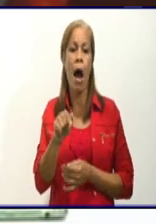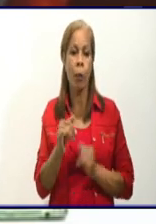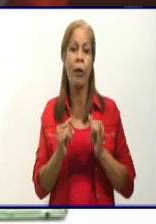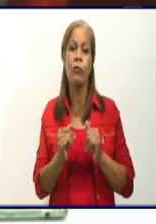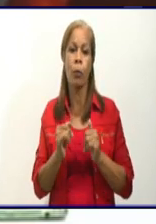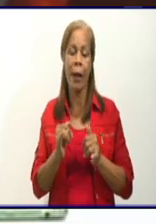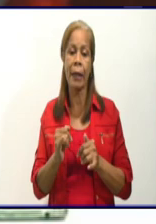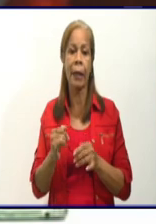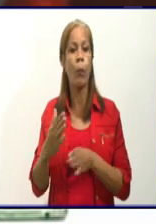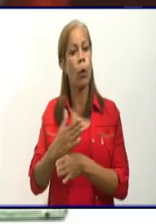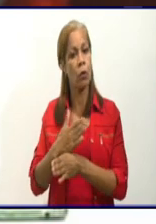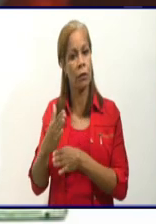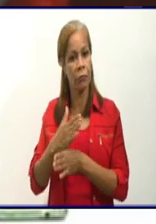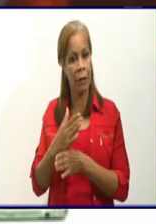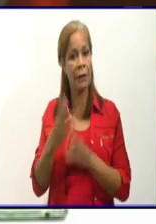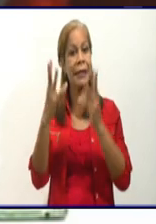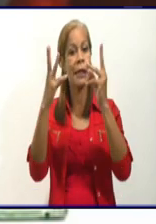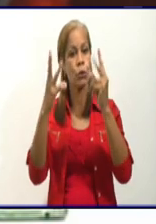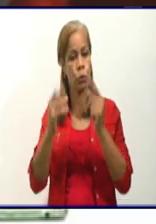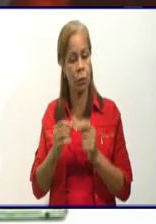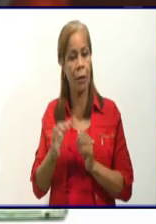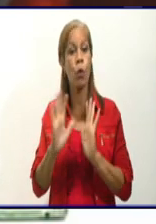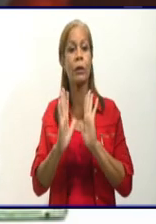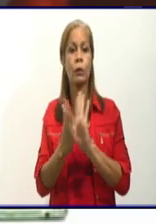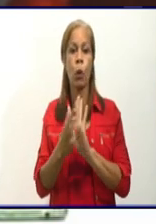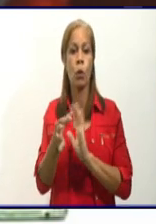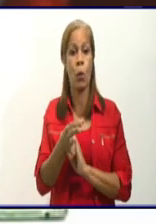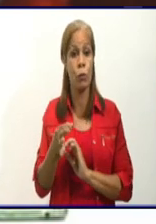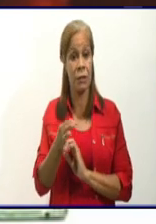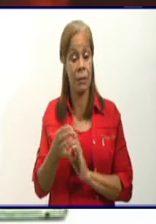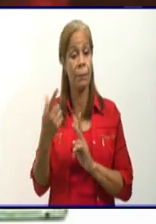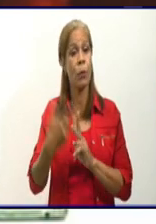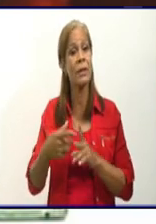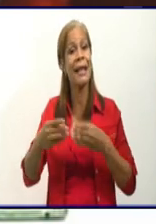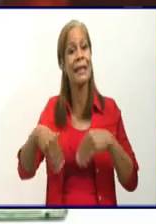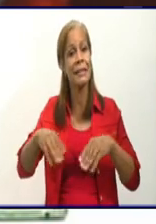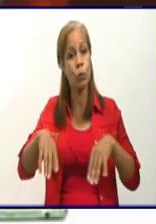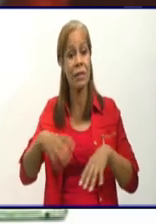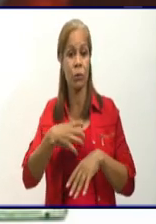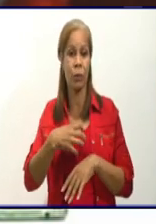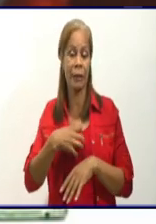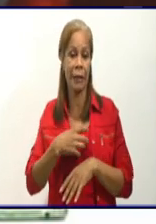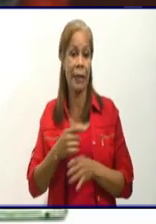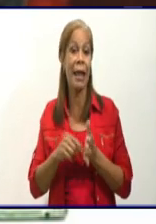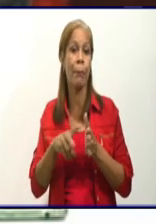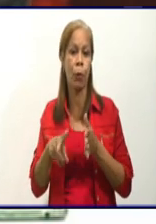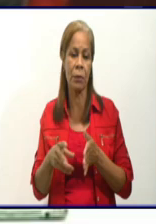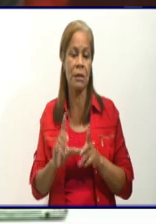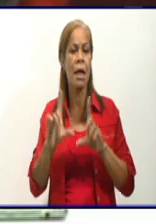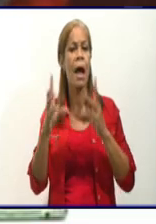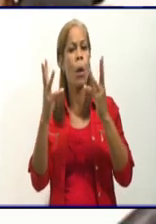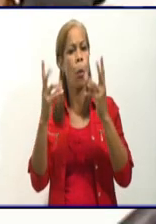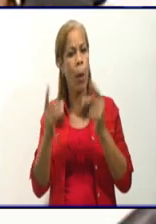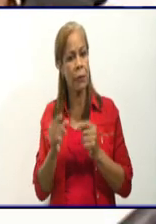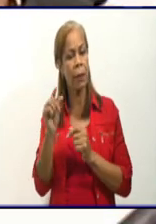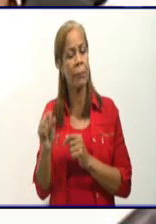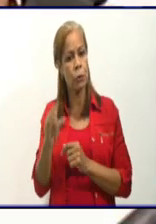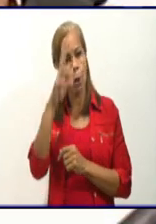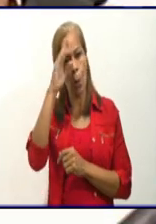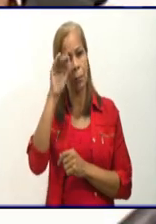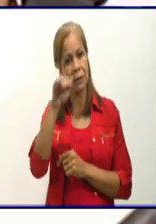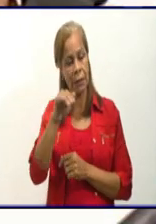cuáles son, a qué municipios pertenecen, y cuál es la situación que hoy presenta la provincia, en cuanto a hospitalizados, estado de salud de los pacientes.